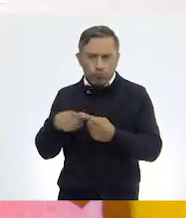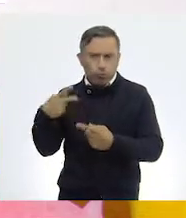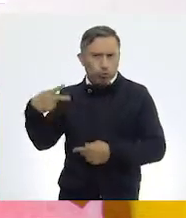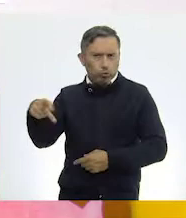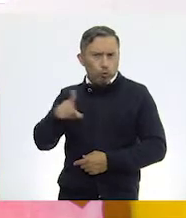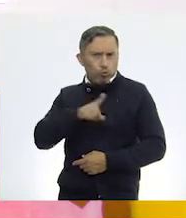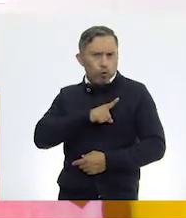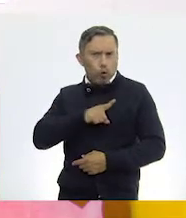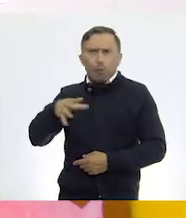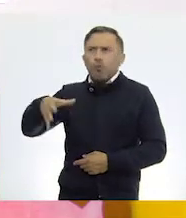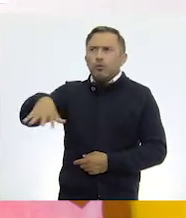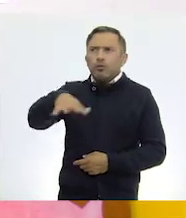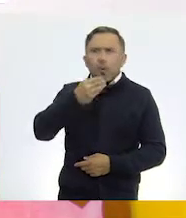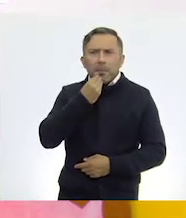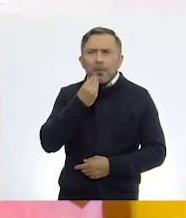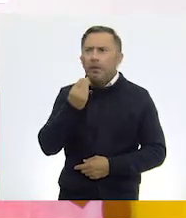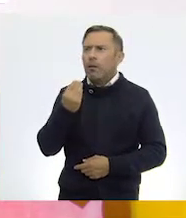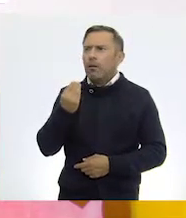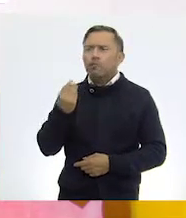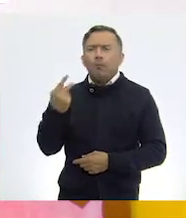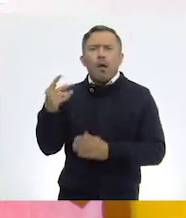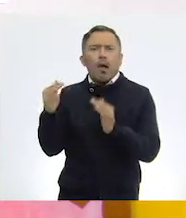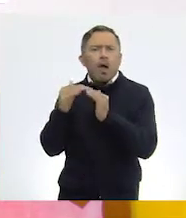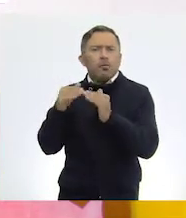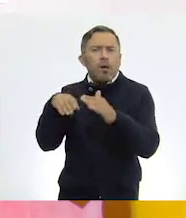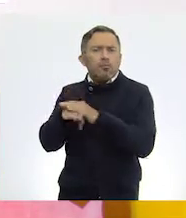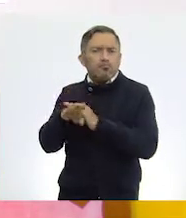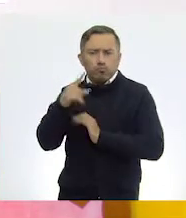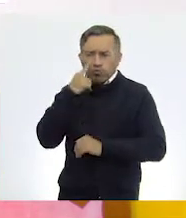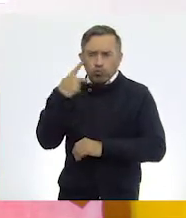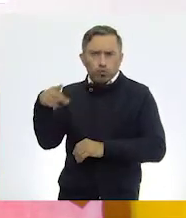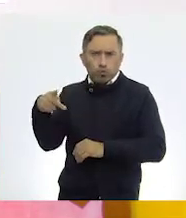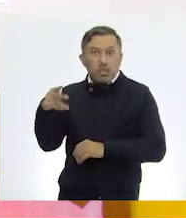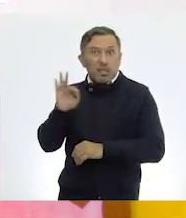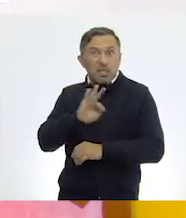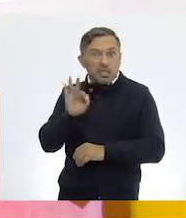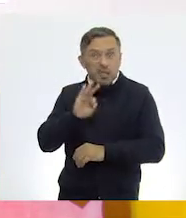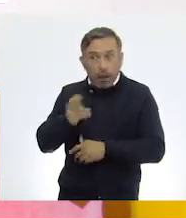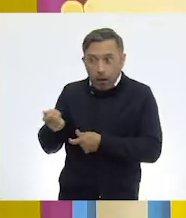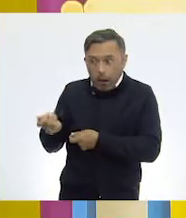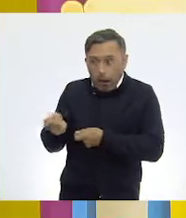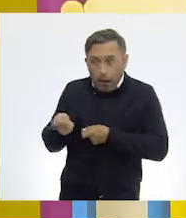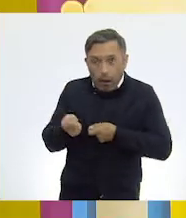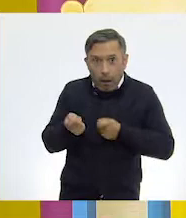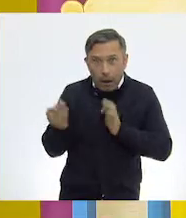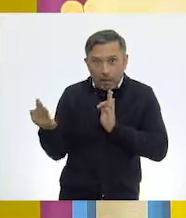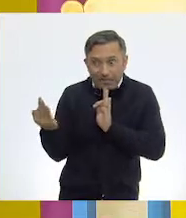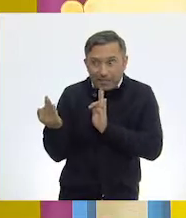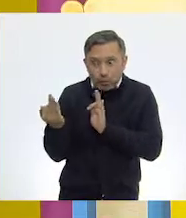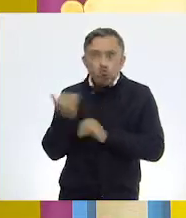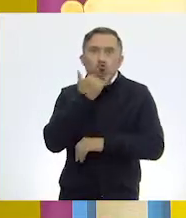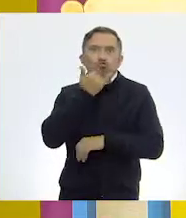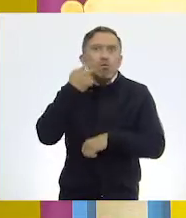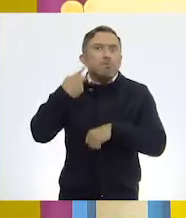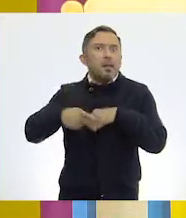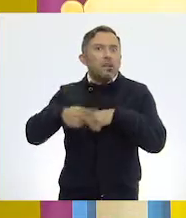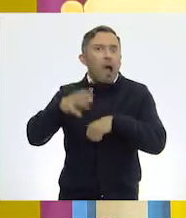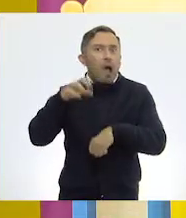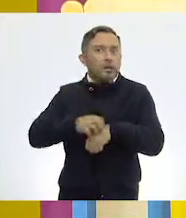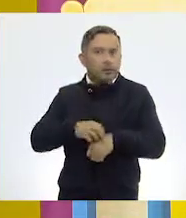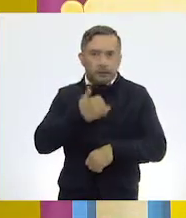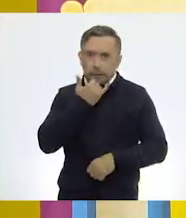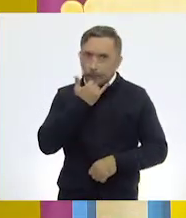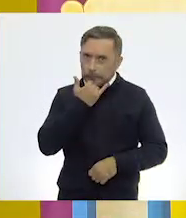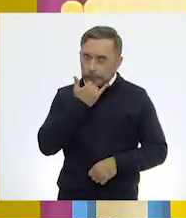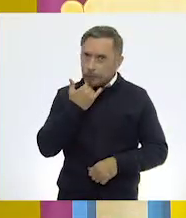su propia casita y si los tenemos cerca podrían representar un peligro. Muy bien, por lo tanto, la diferencia es la libertad